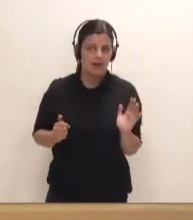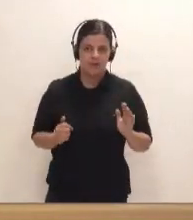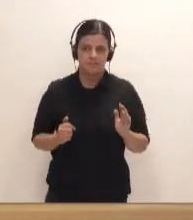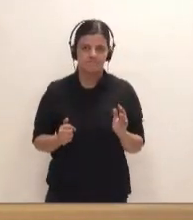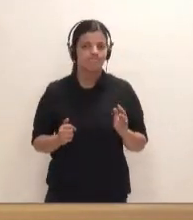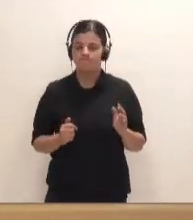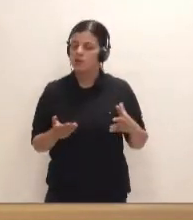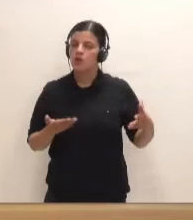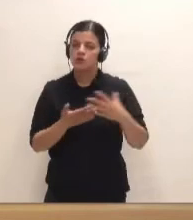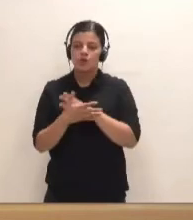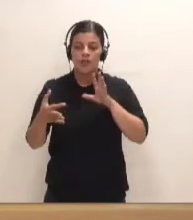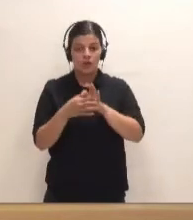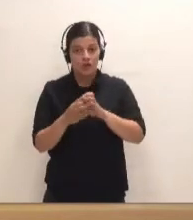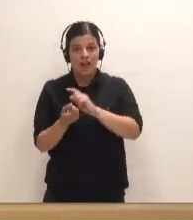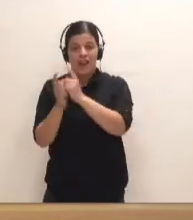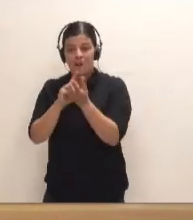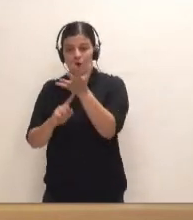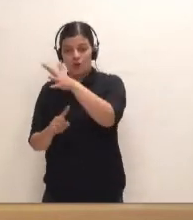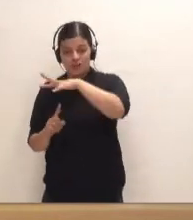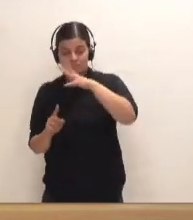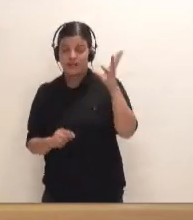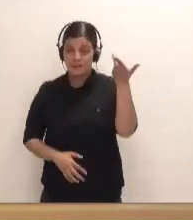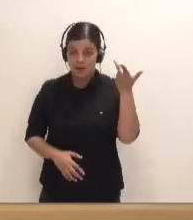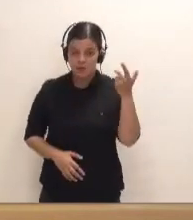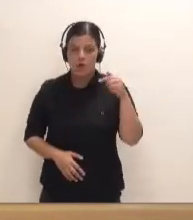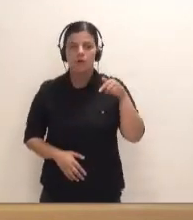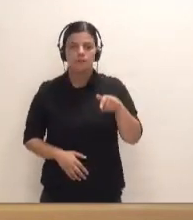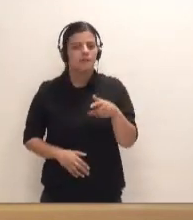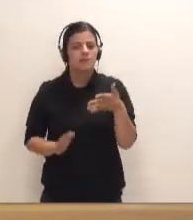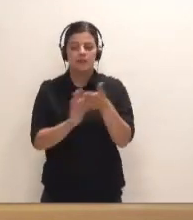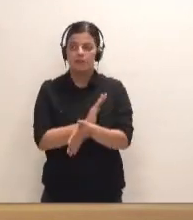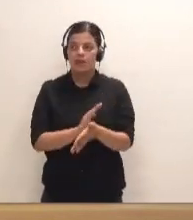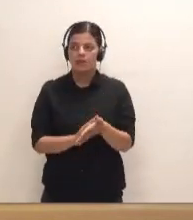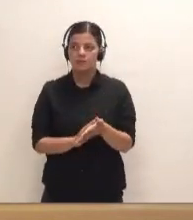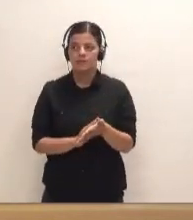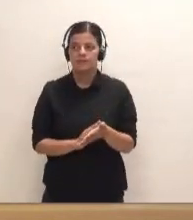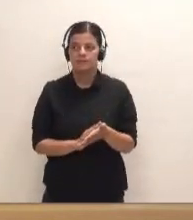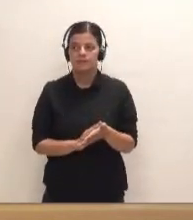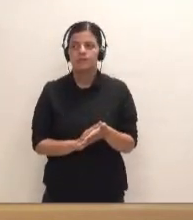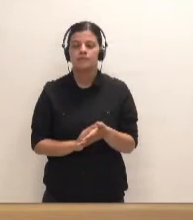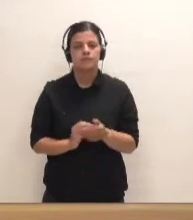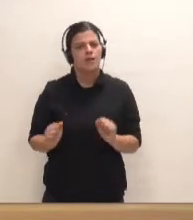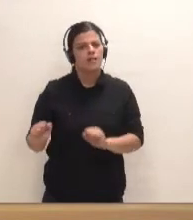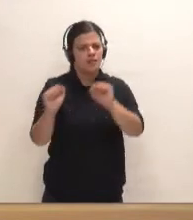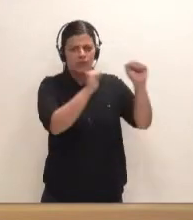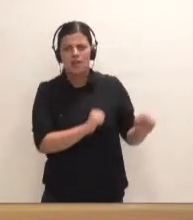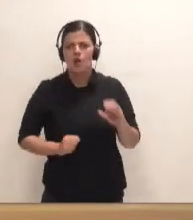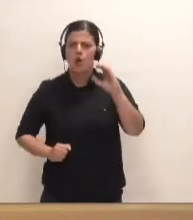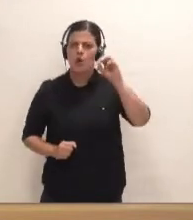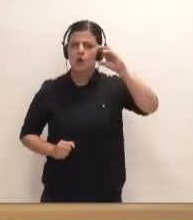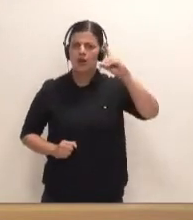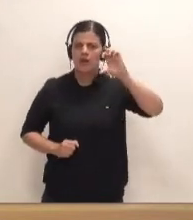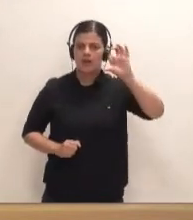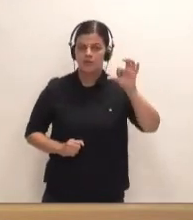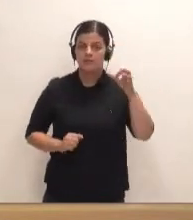Todo lo que tiene que ver con el cambio climático no necesariamente significa que defender los ODS signifique